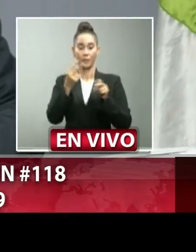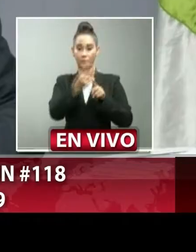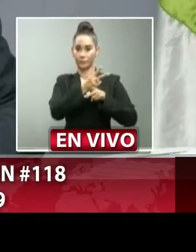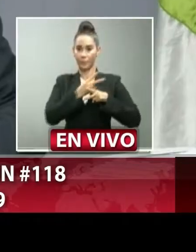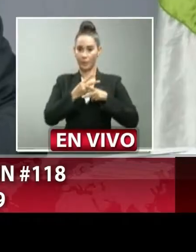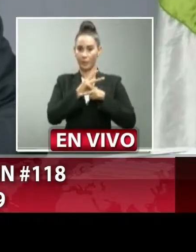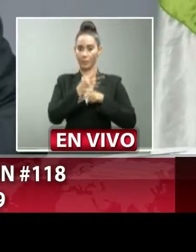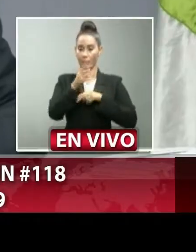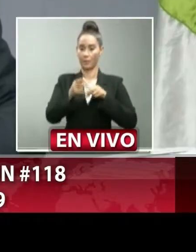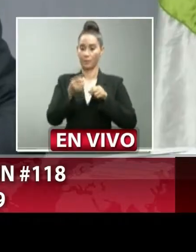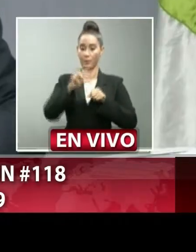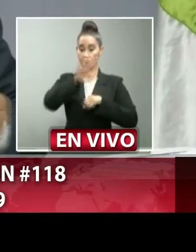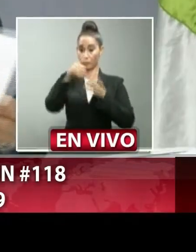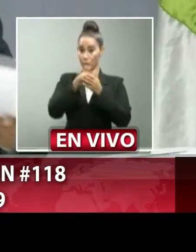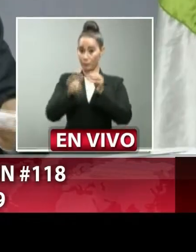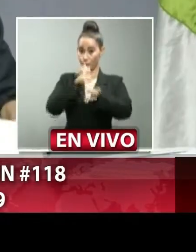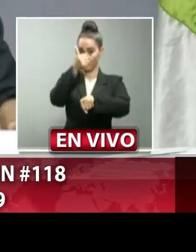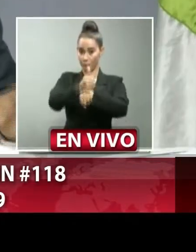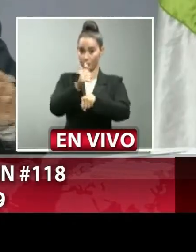establecidas